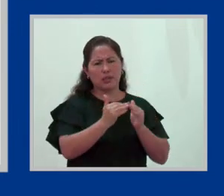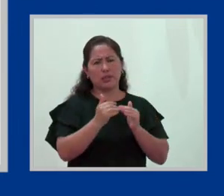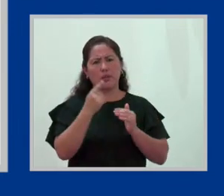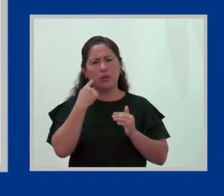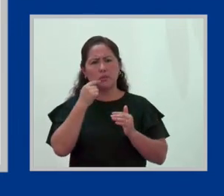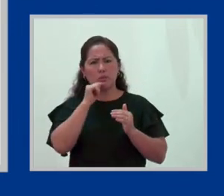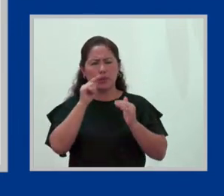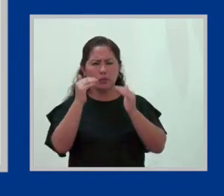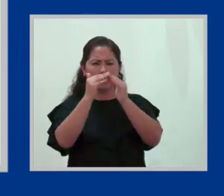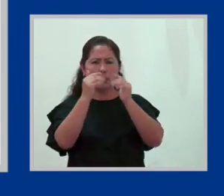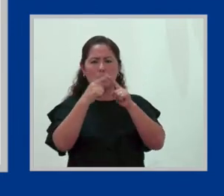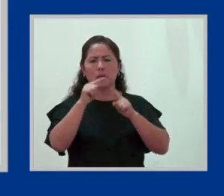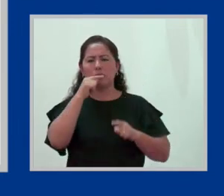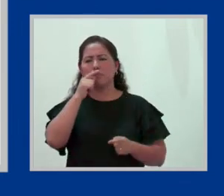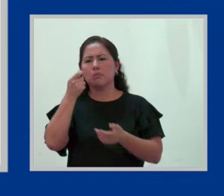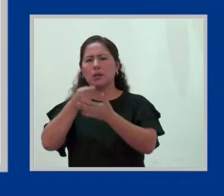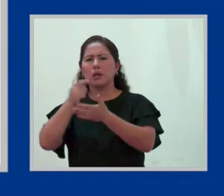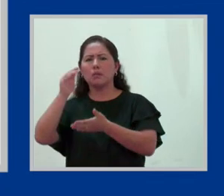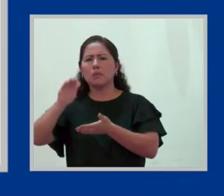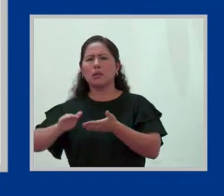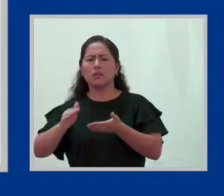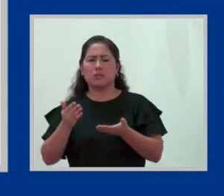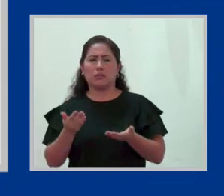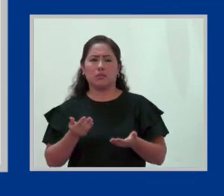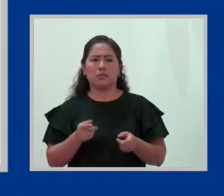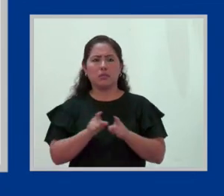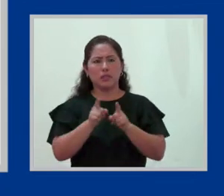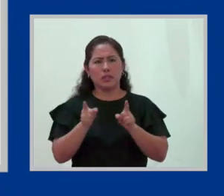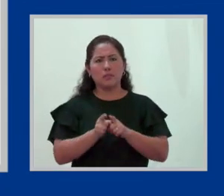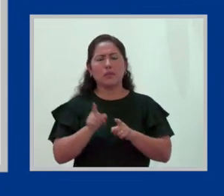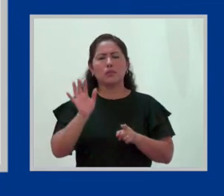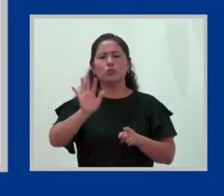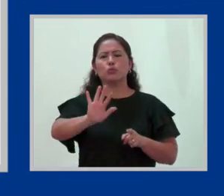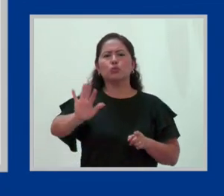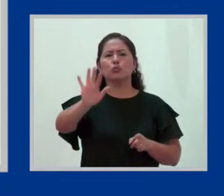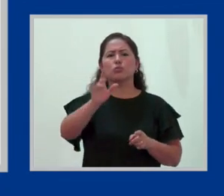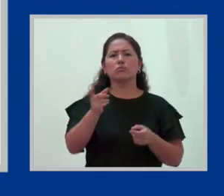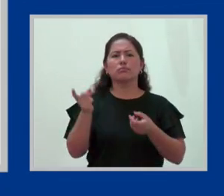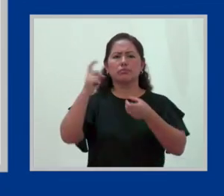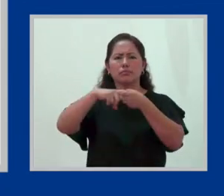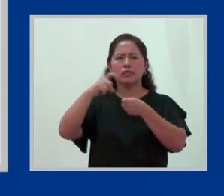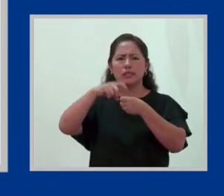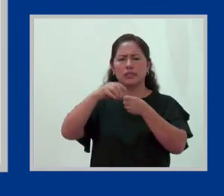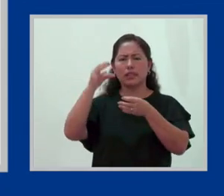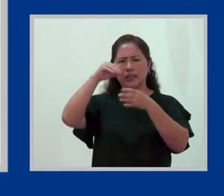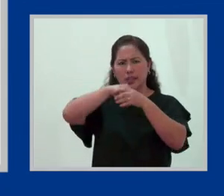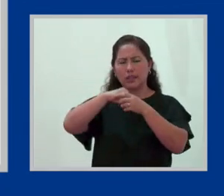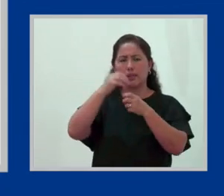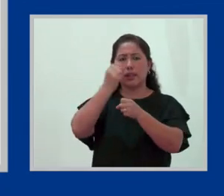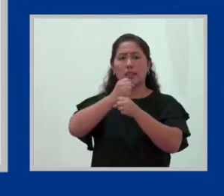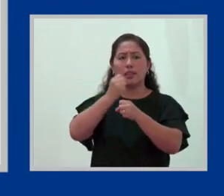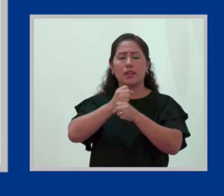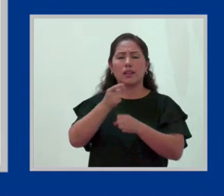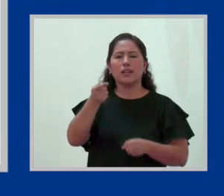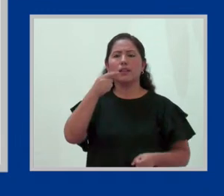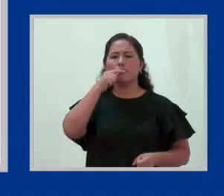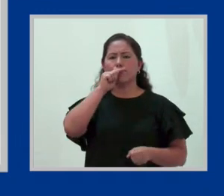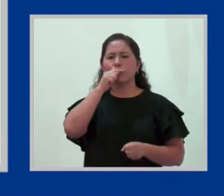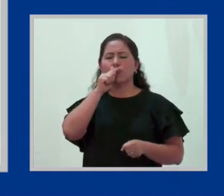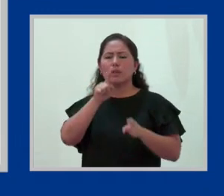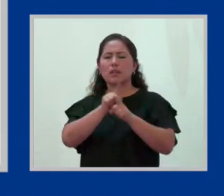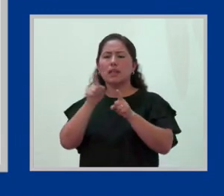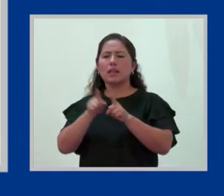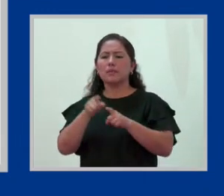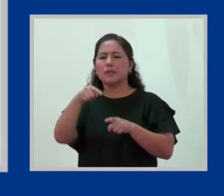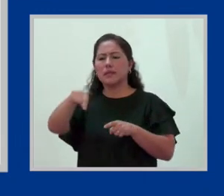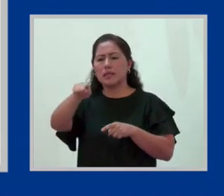también, por ejemplo, existen brechas de género en la participación laboral. Es decir, las mujeres siguen participando